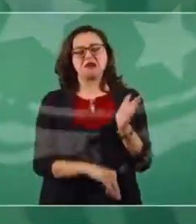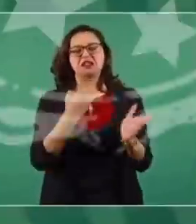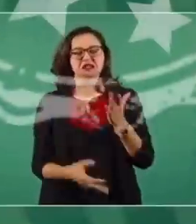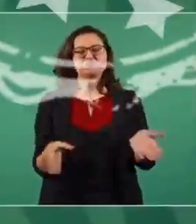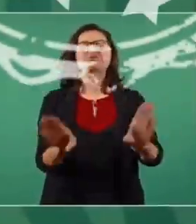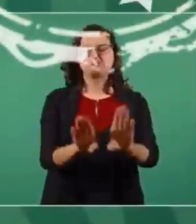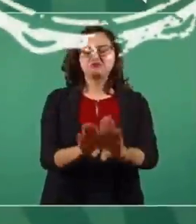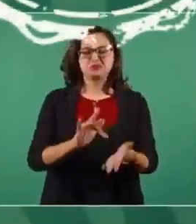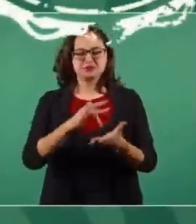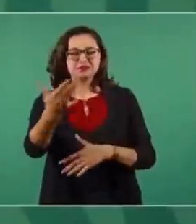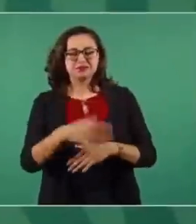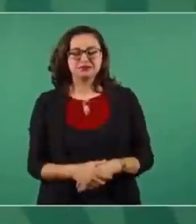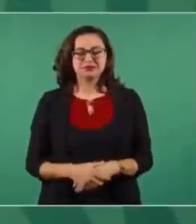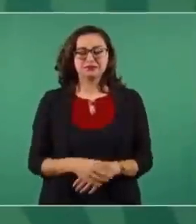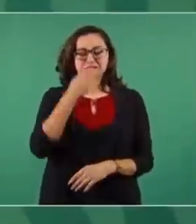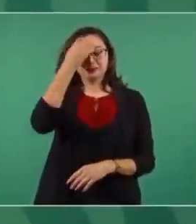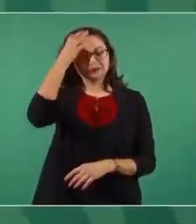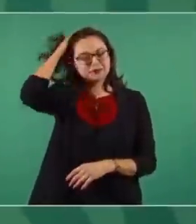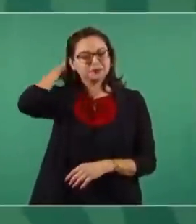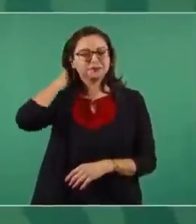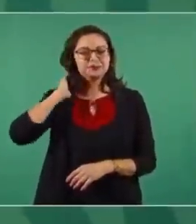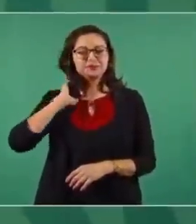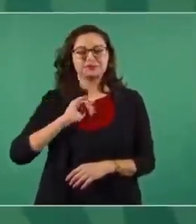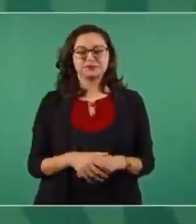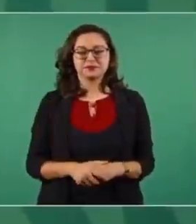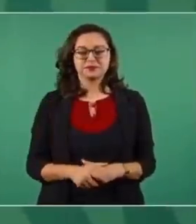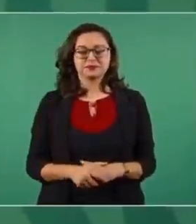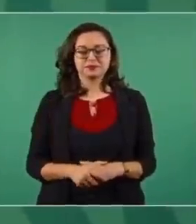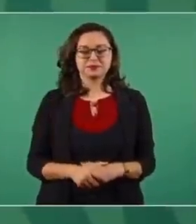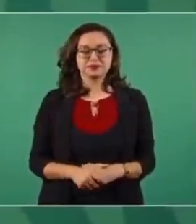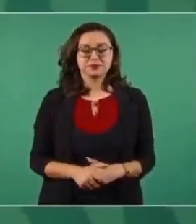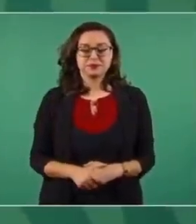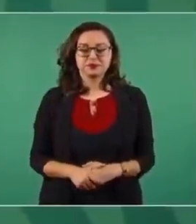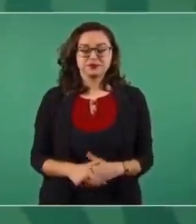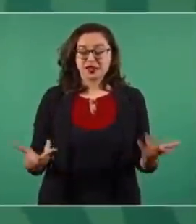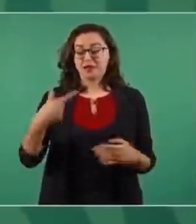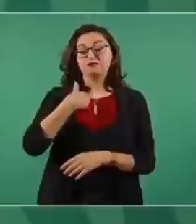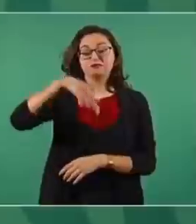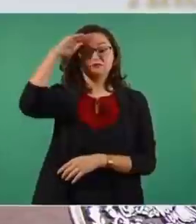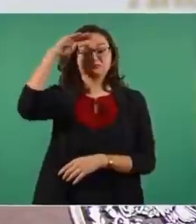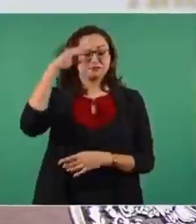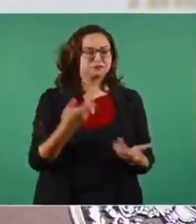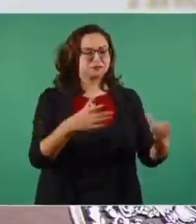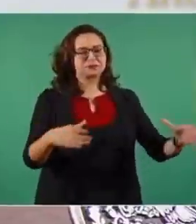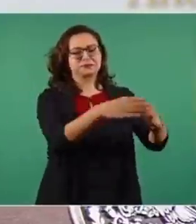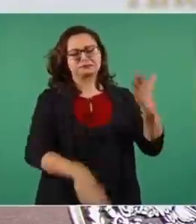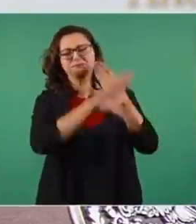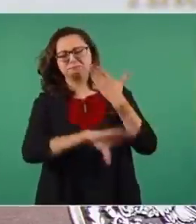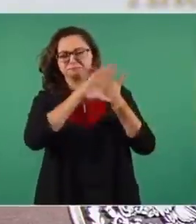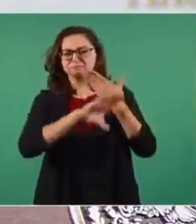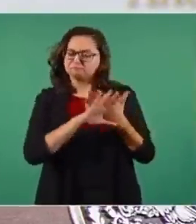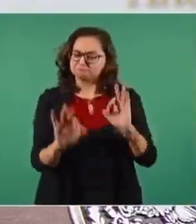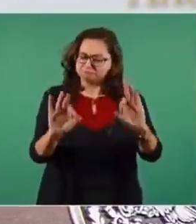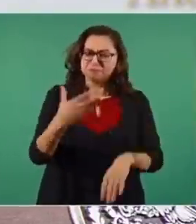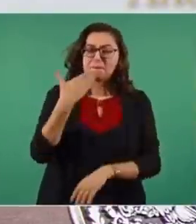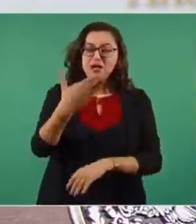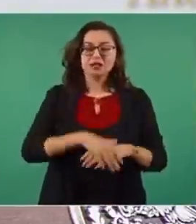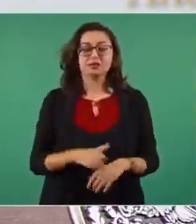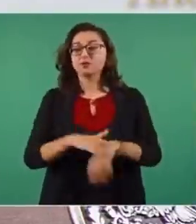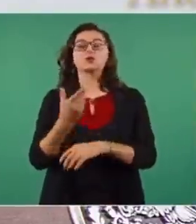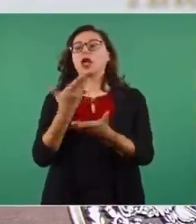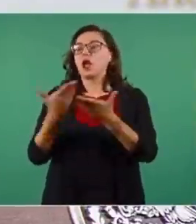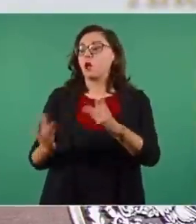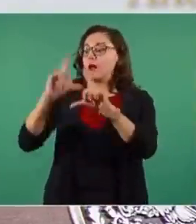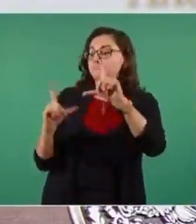Yo pienso que lo han hecho bien los opositores, porque la transformación que se está llevando a cabo es profunda.